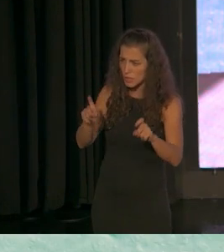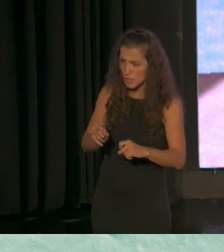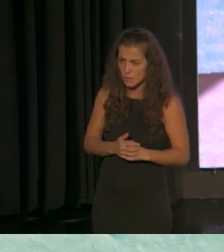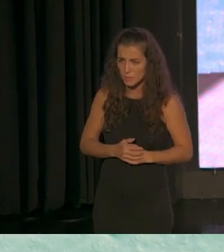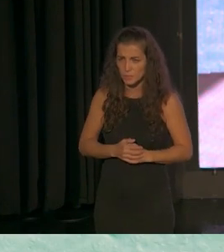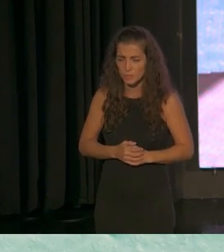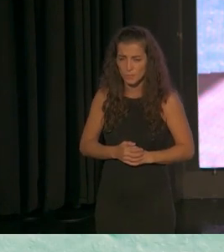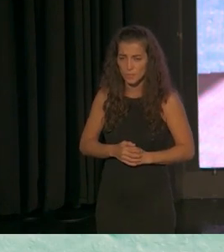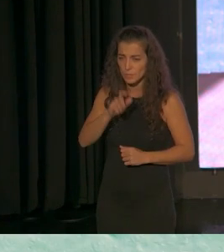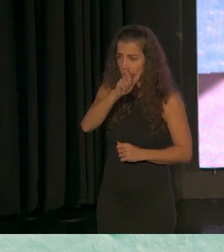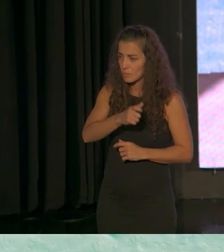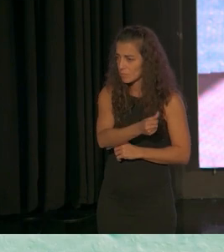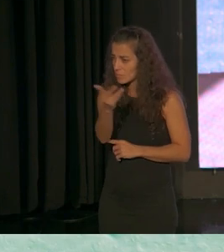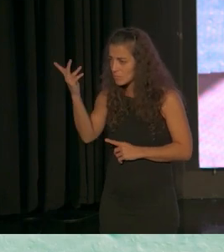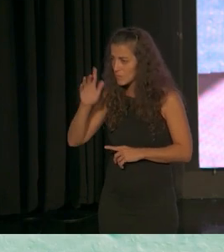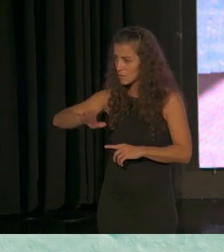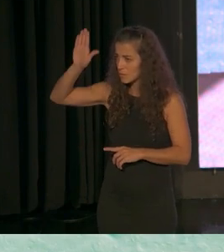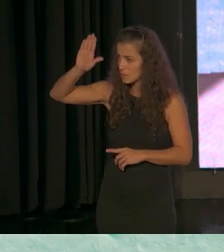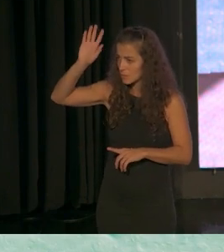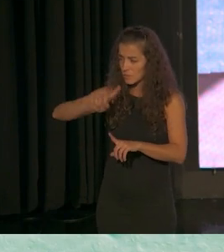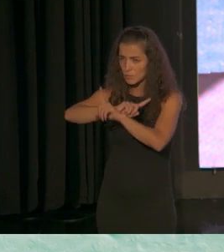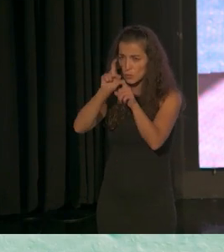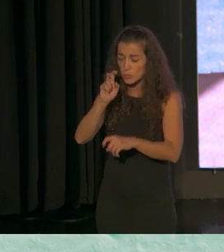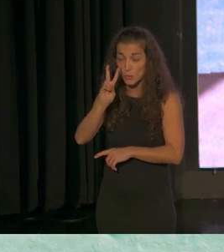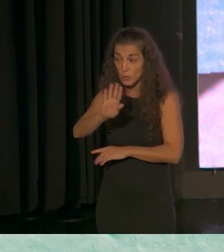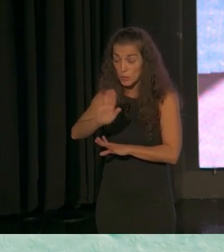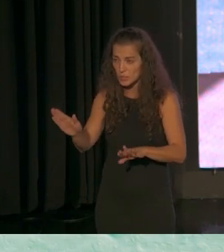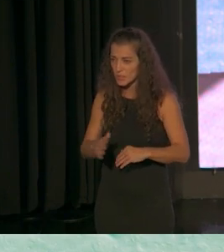una pregunta ¿alguien quiere? no veo nada